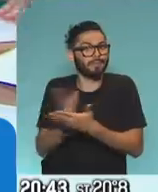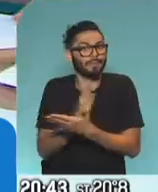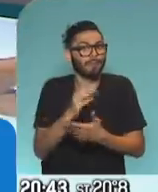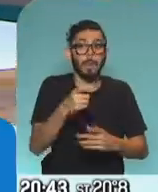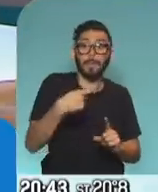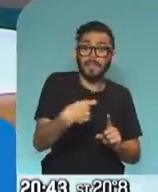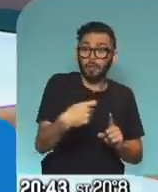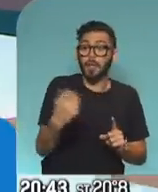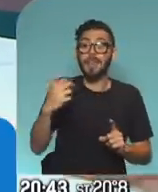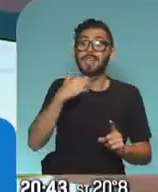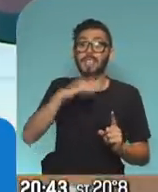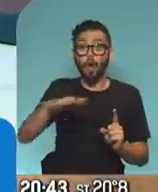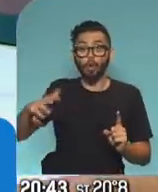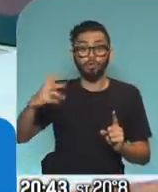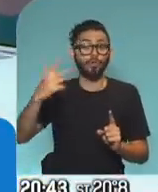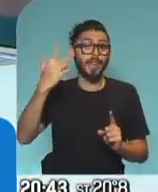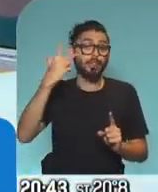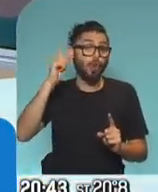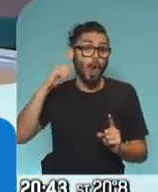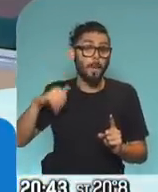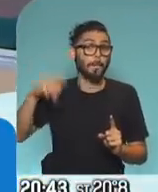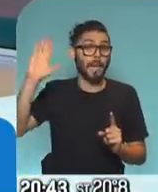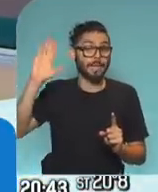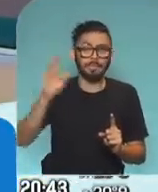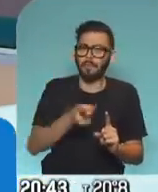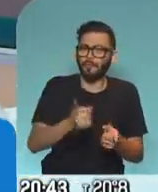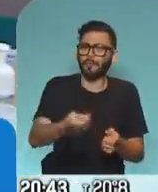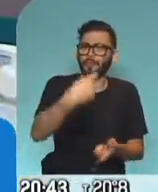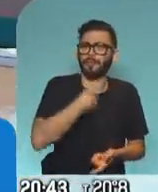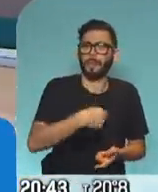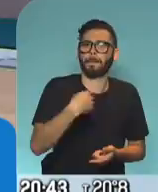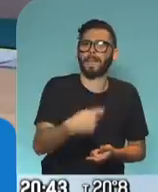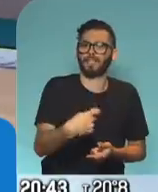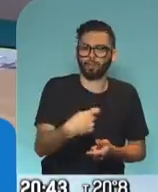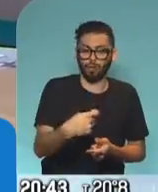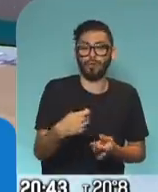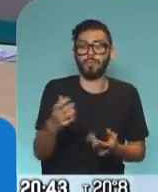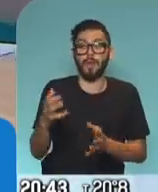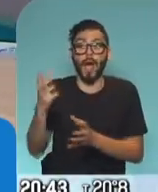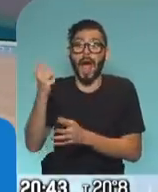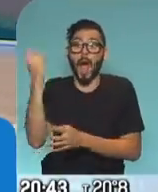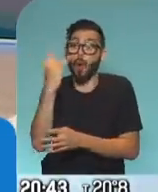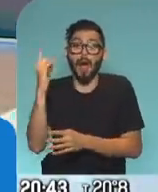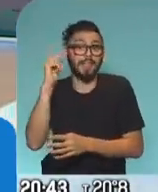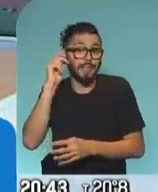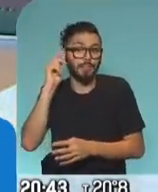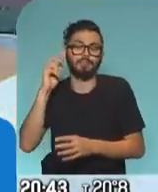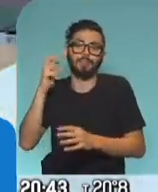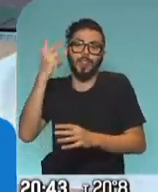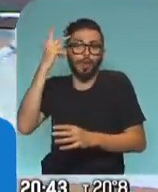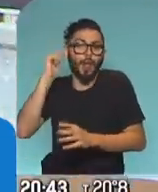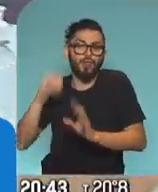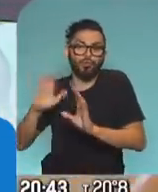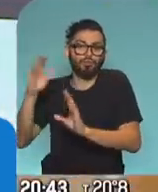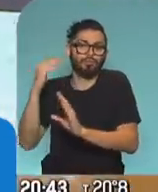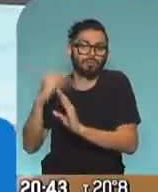va a seguir teniendo esa pensión para poder seguir desarrollando su vida, así que es bien importante que se acerque a la oficina para ver en qué situación está